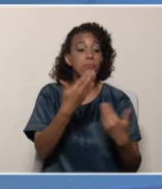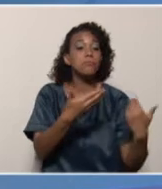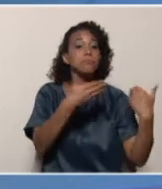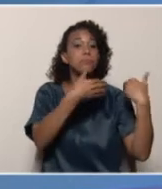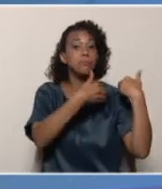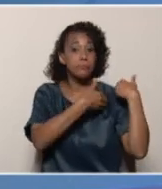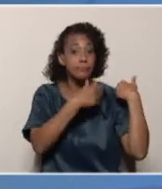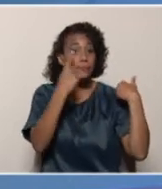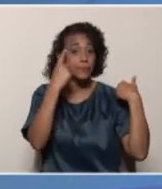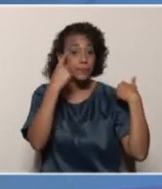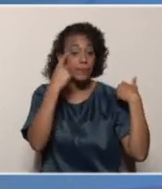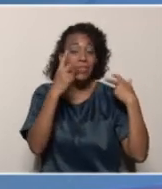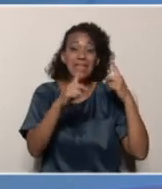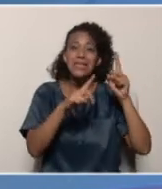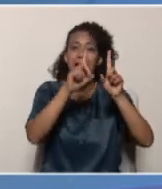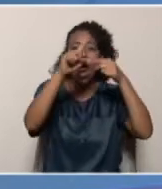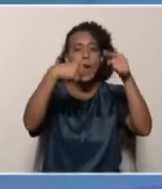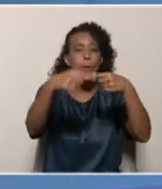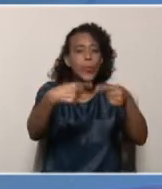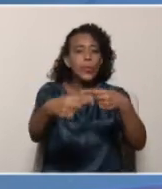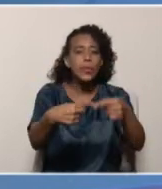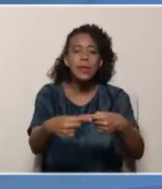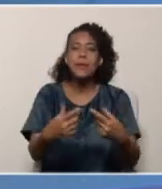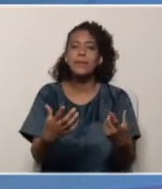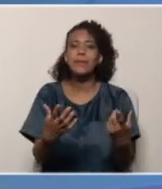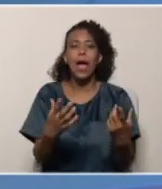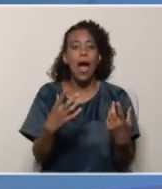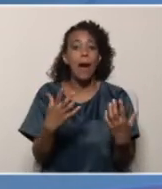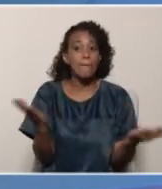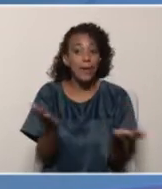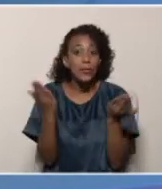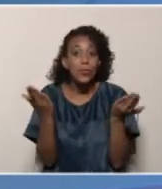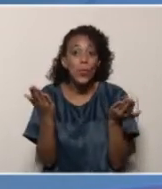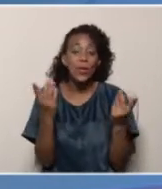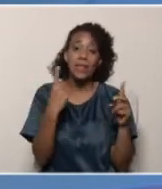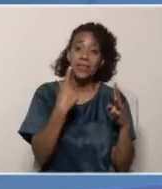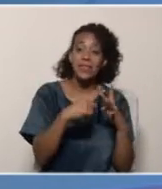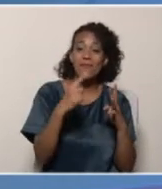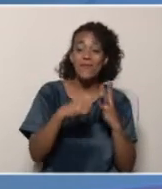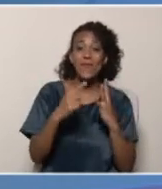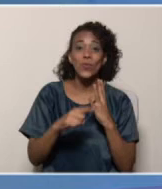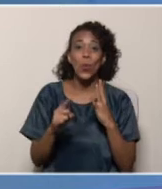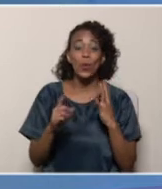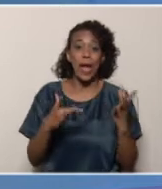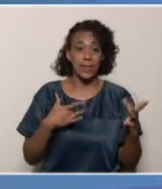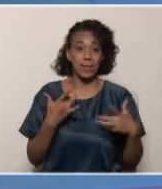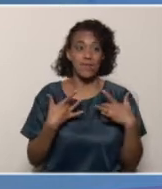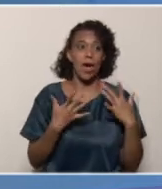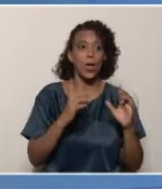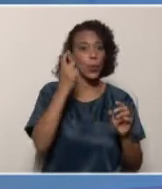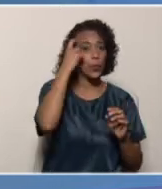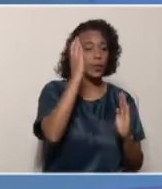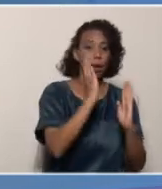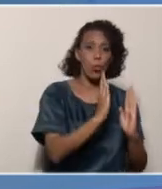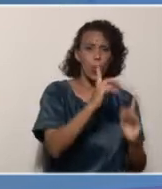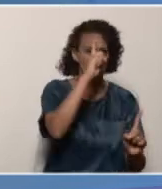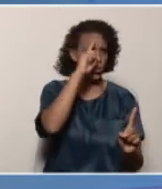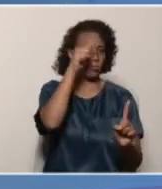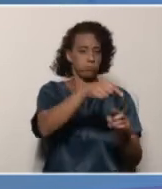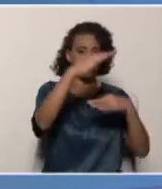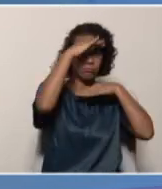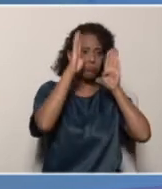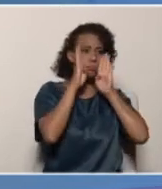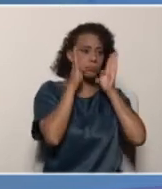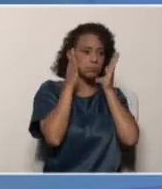responsabilidad. Esa rutina estimúlelo para que realice diferentes tipos de actividades, que no se centre solo en una,